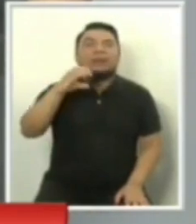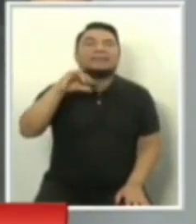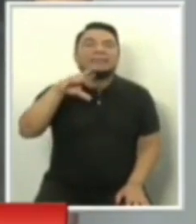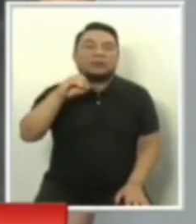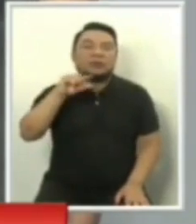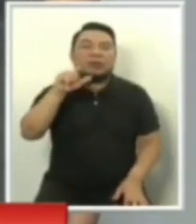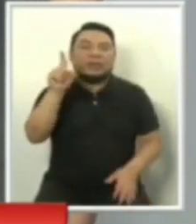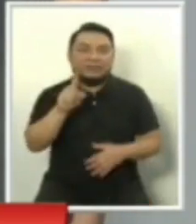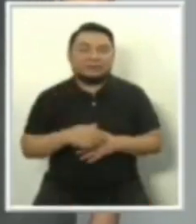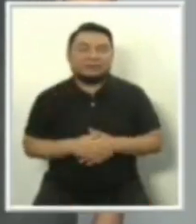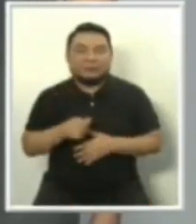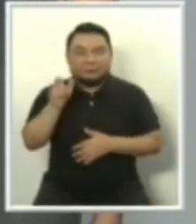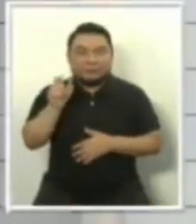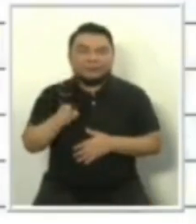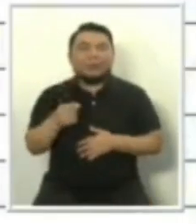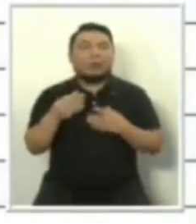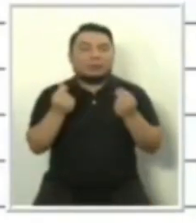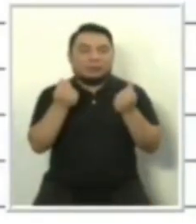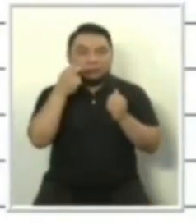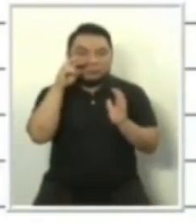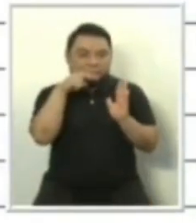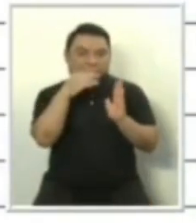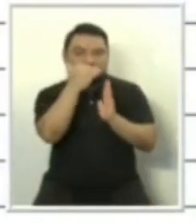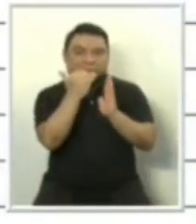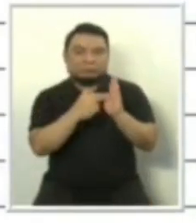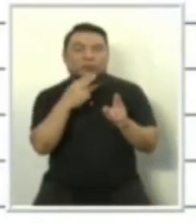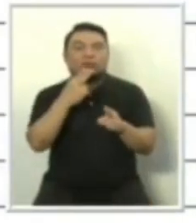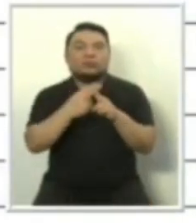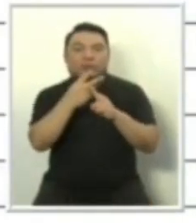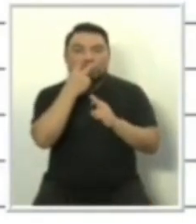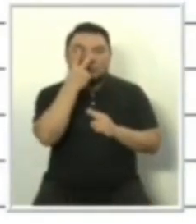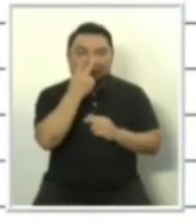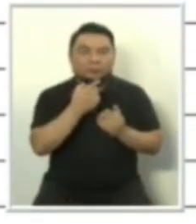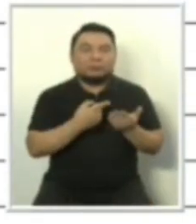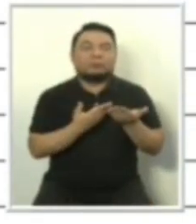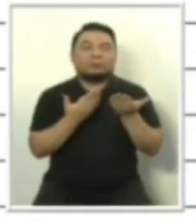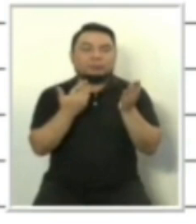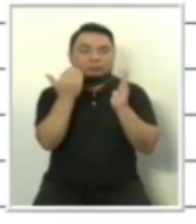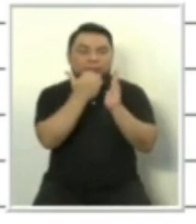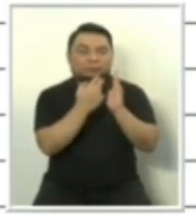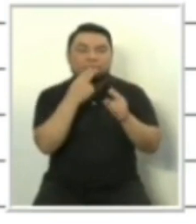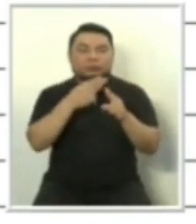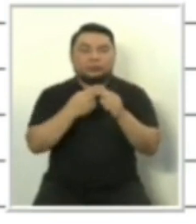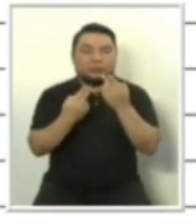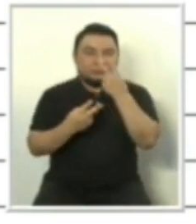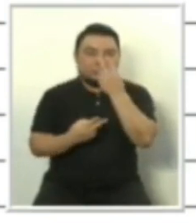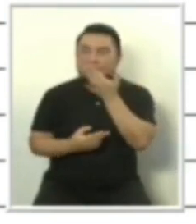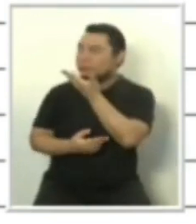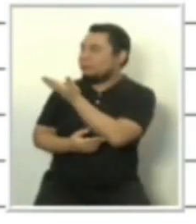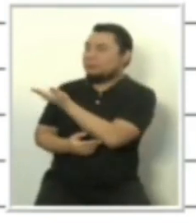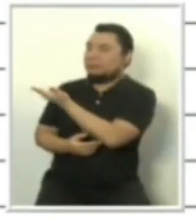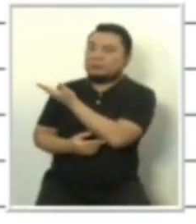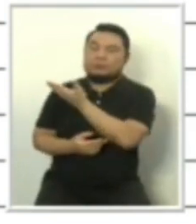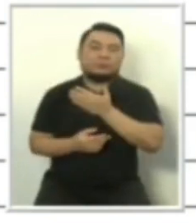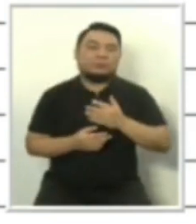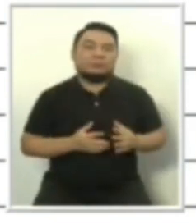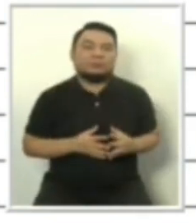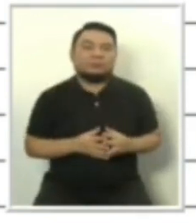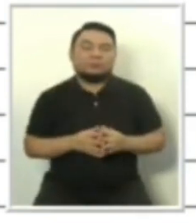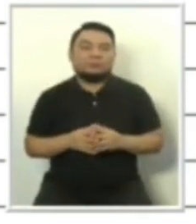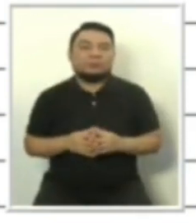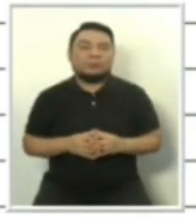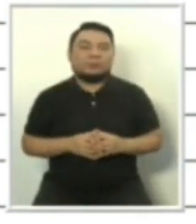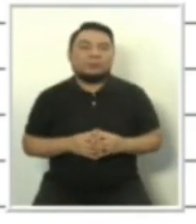Rápidamente repasamos las duplas de este segundo bloque de la última fecha. Partido Morado, Renovación Popular, la primera. Acción Popular,